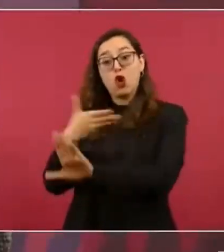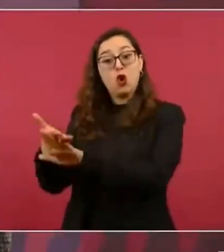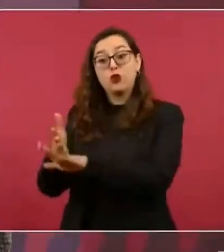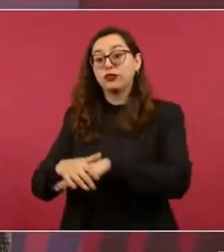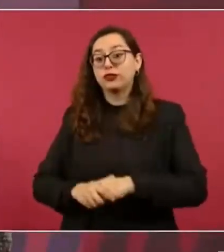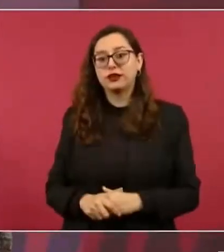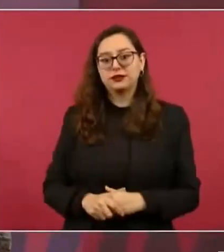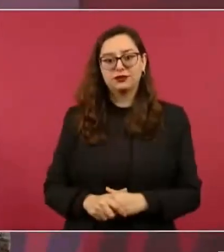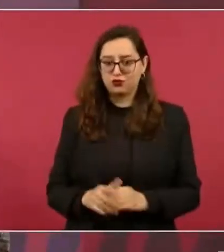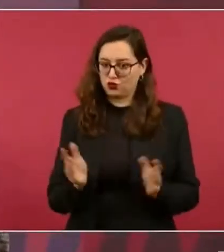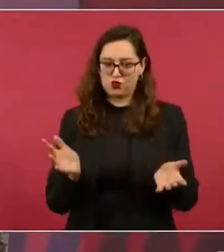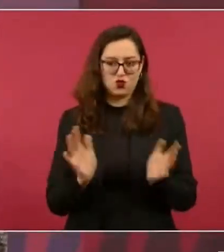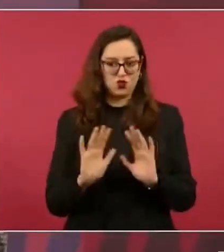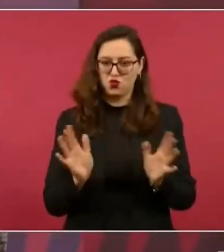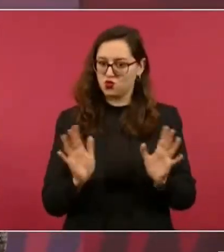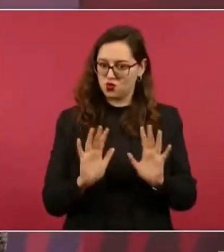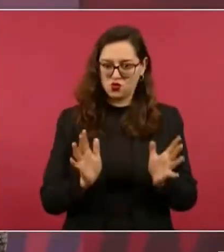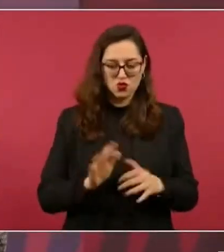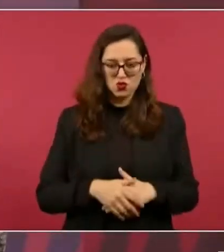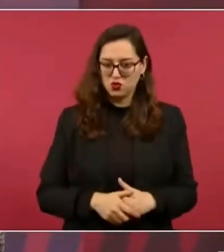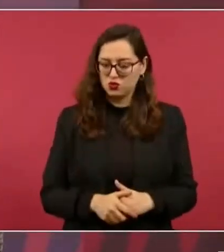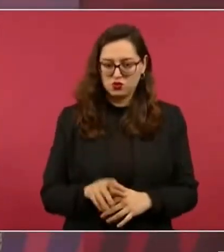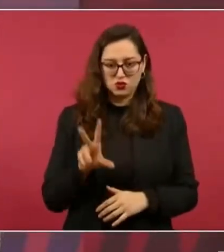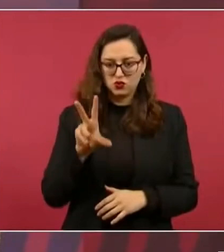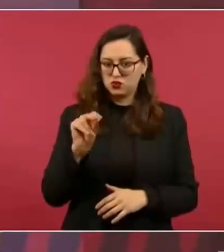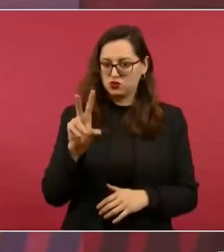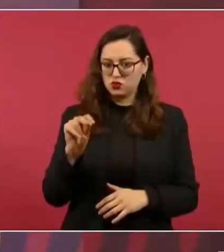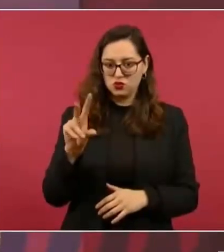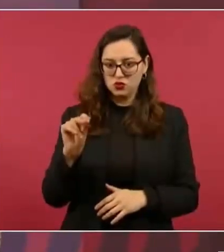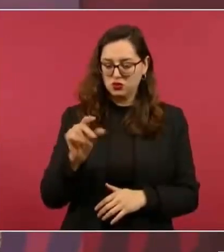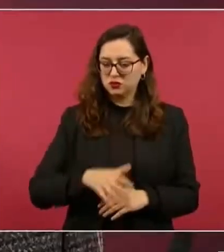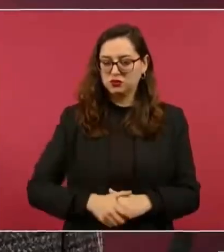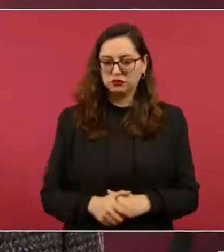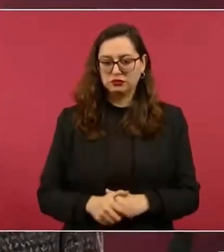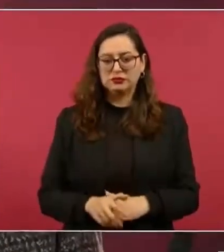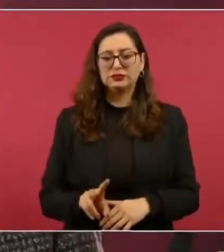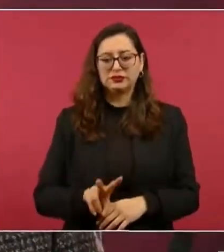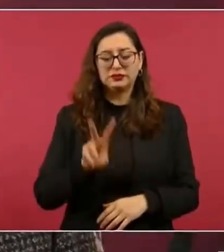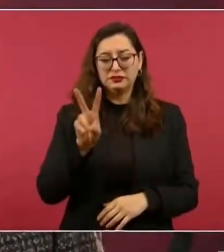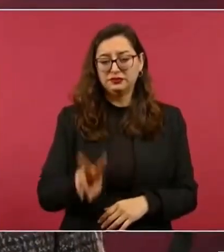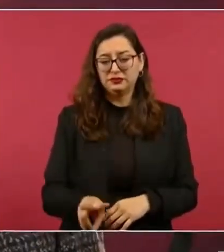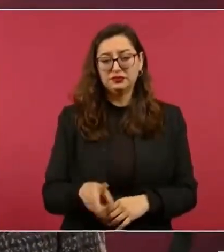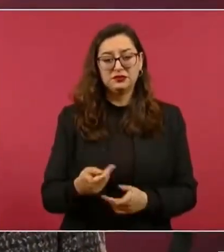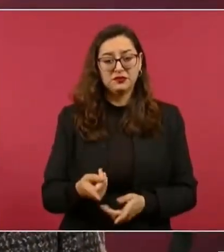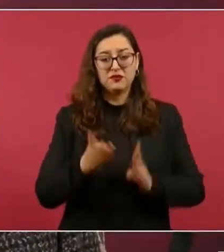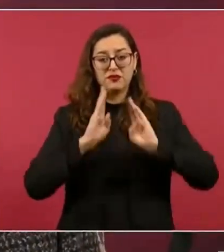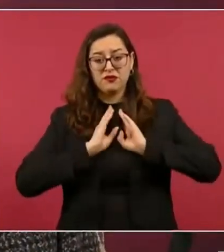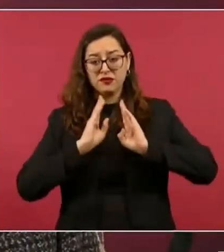pierdan la vida soldados,